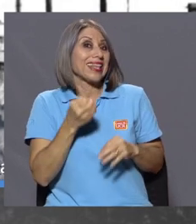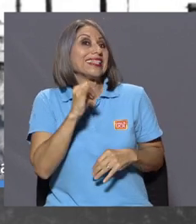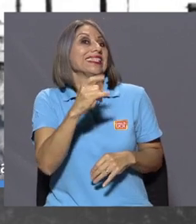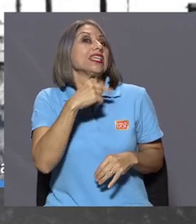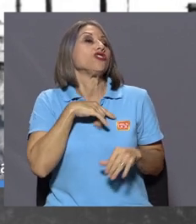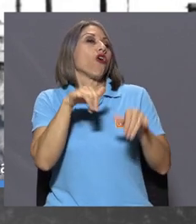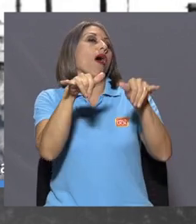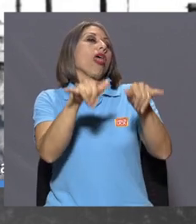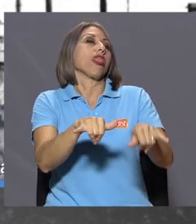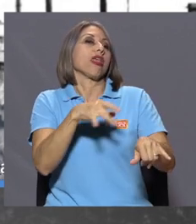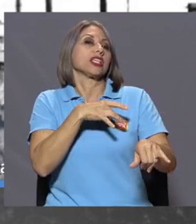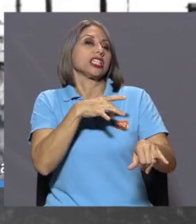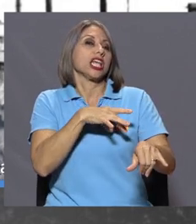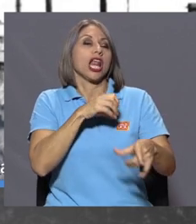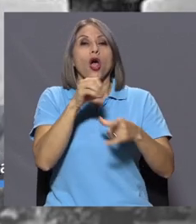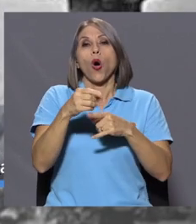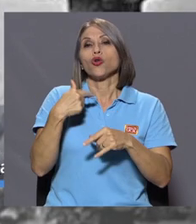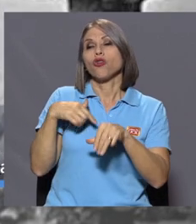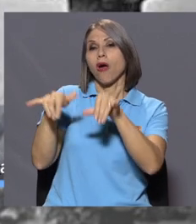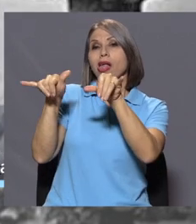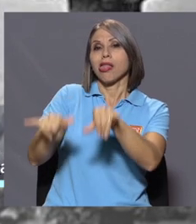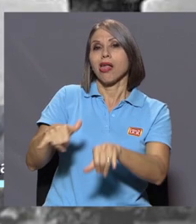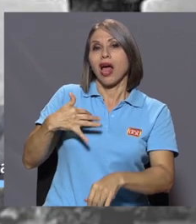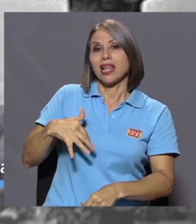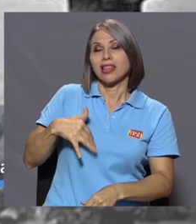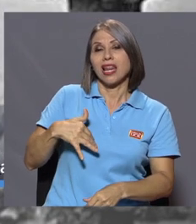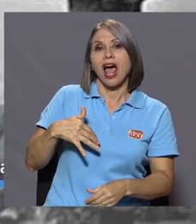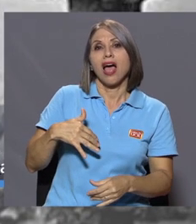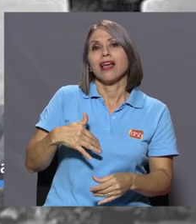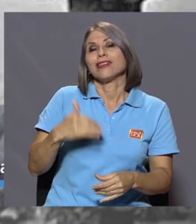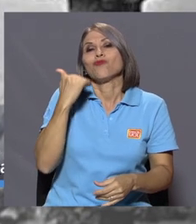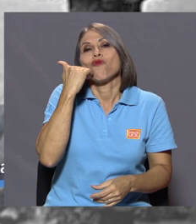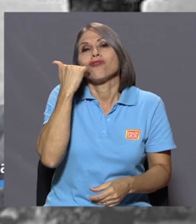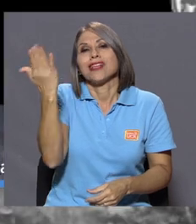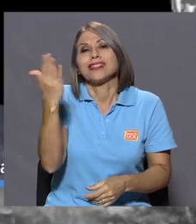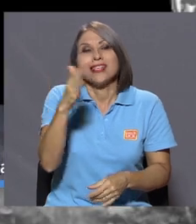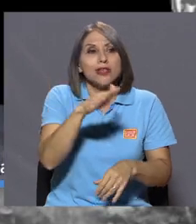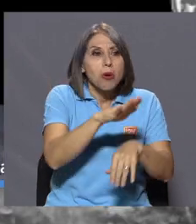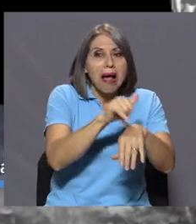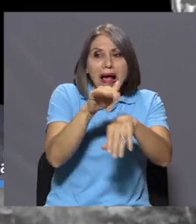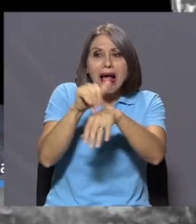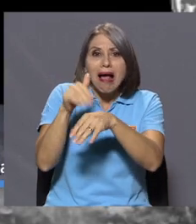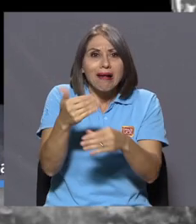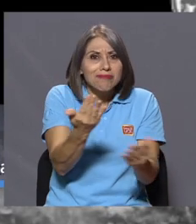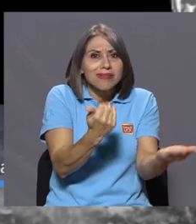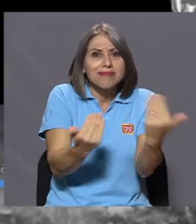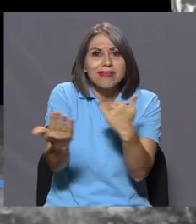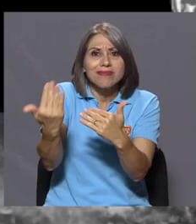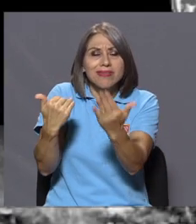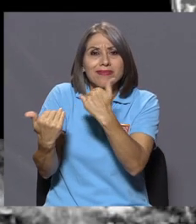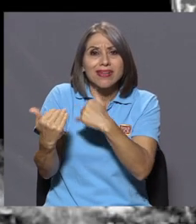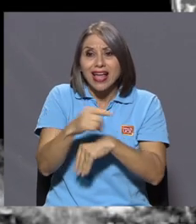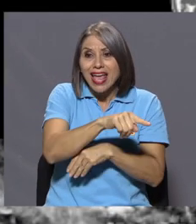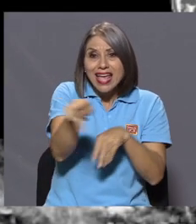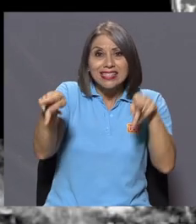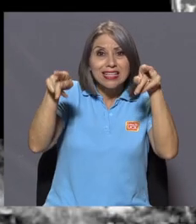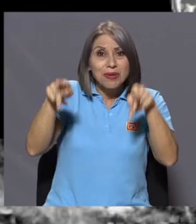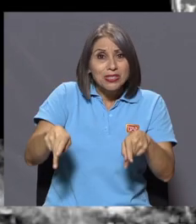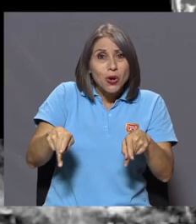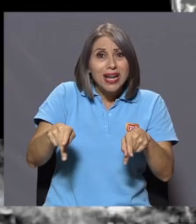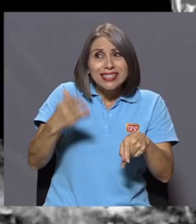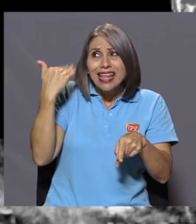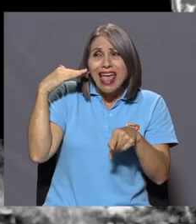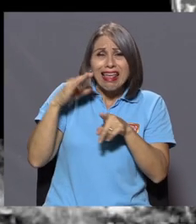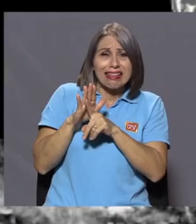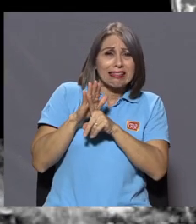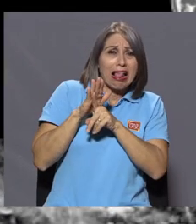Argentina, sería muy sencillo hacer una convocatoria, ¿verdad? Para que estas personas que sufrieron represión, pues,